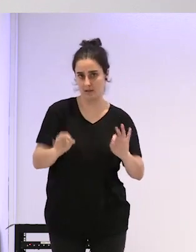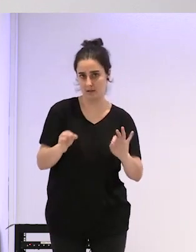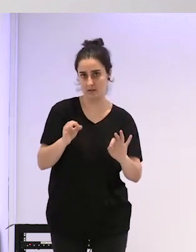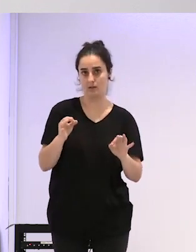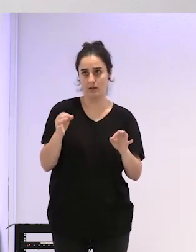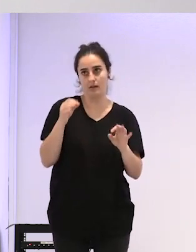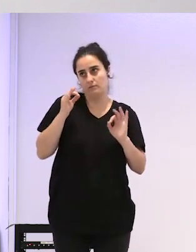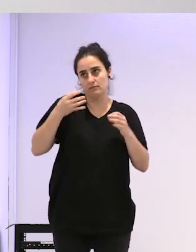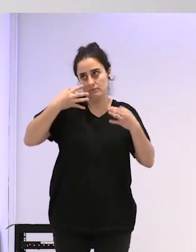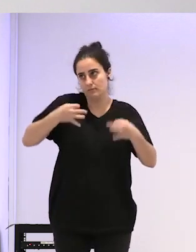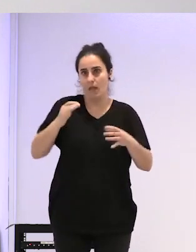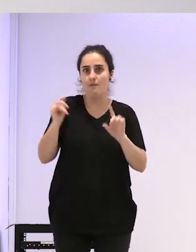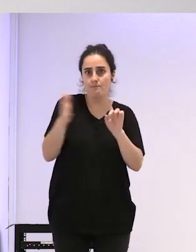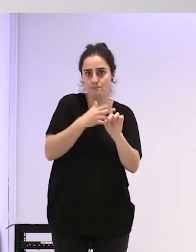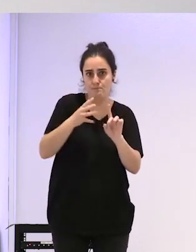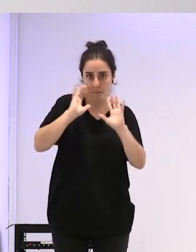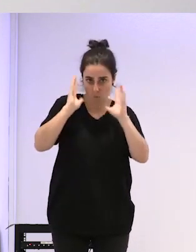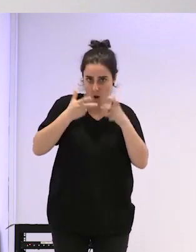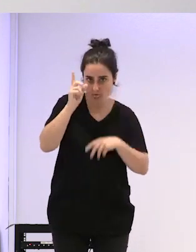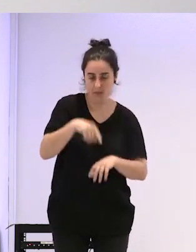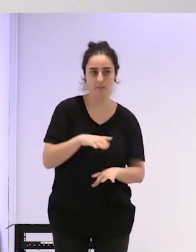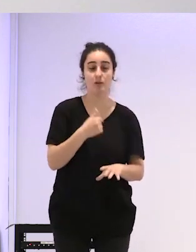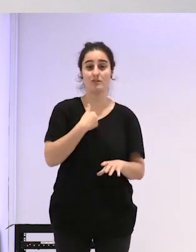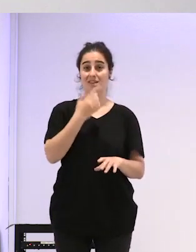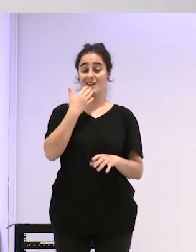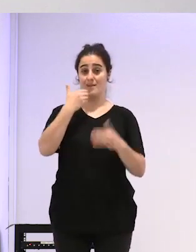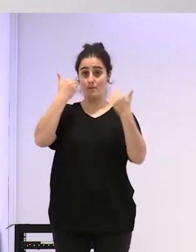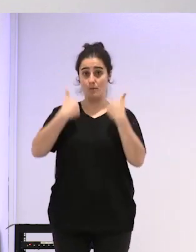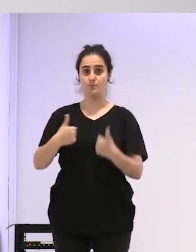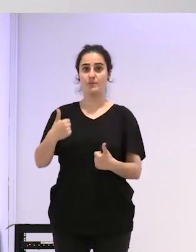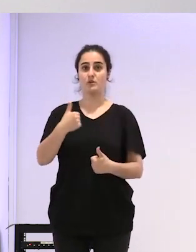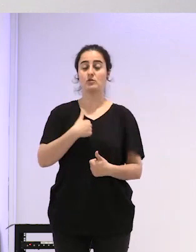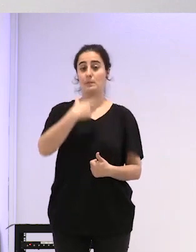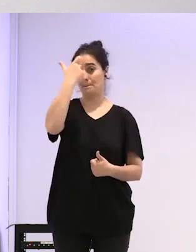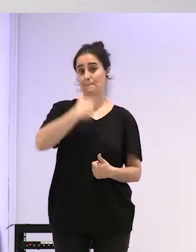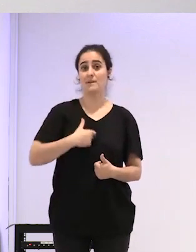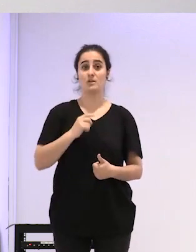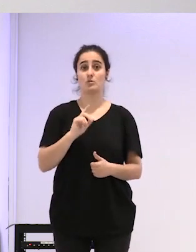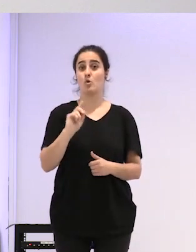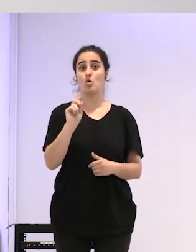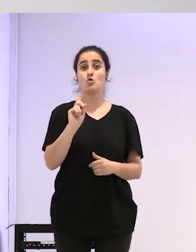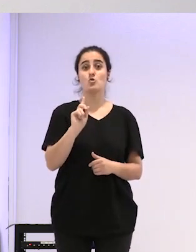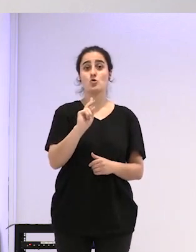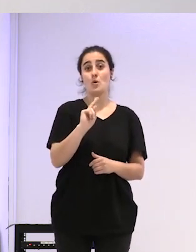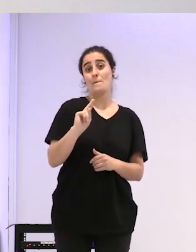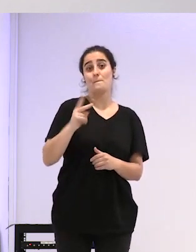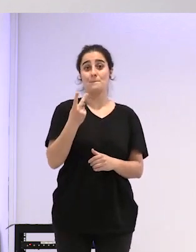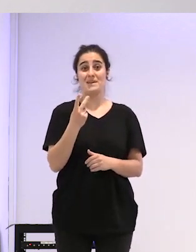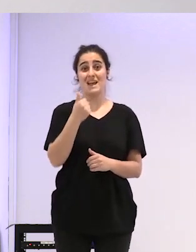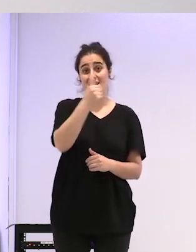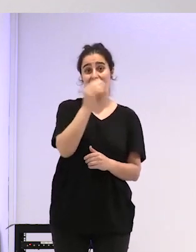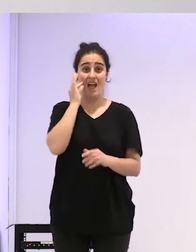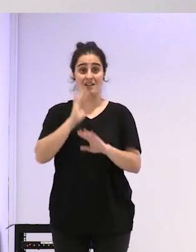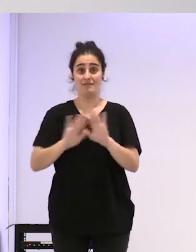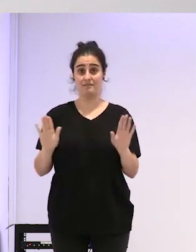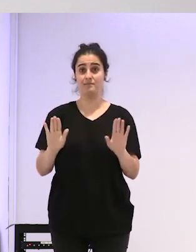que hay y en mi caso por ejemplo yo soy una persona no binaria ergo no podría